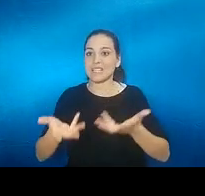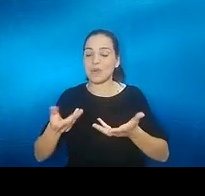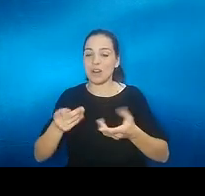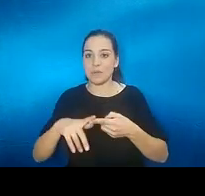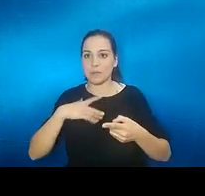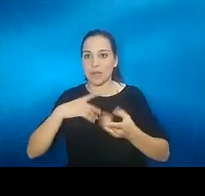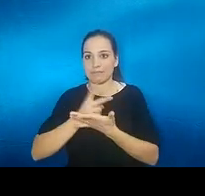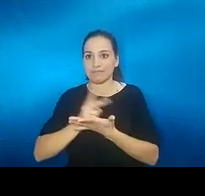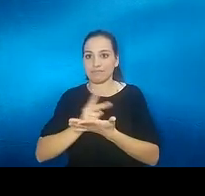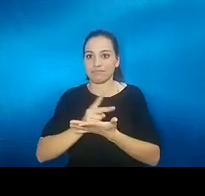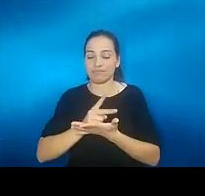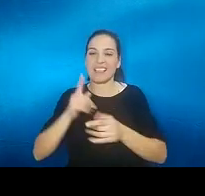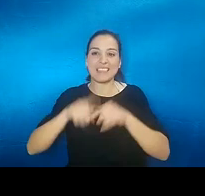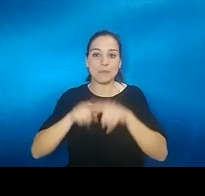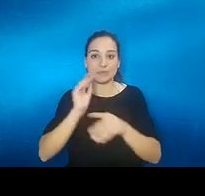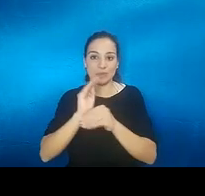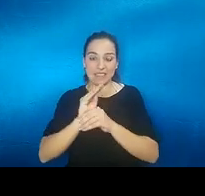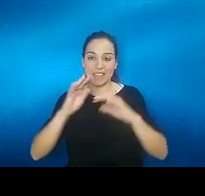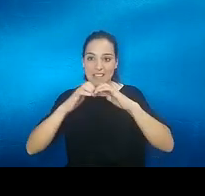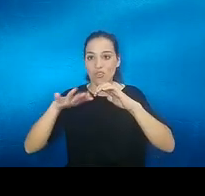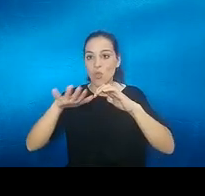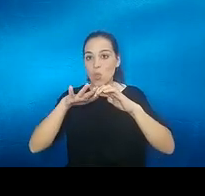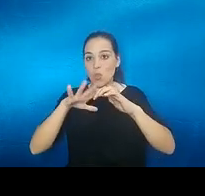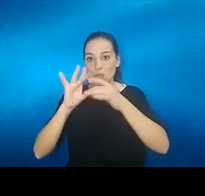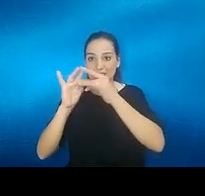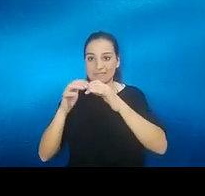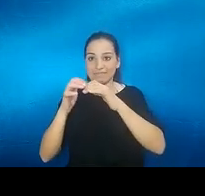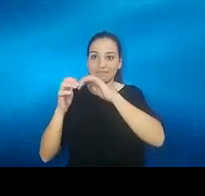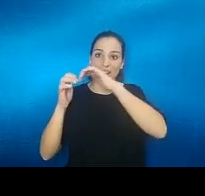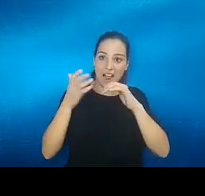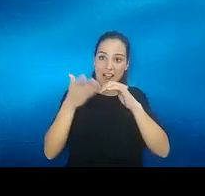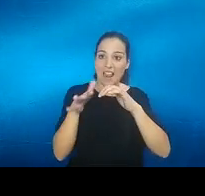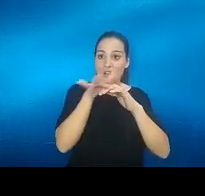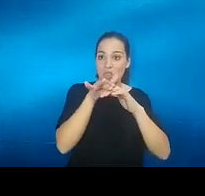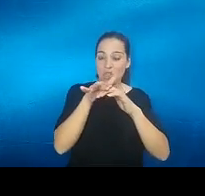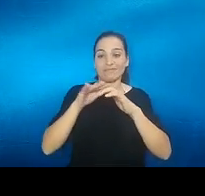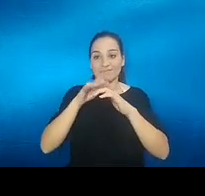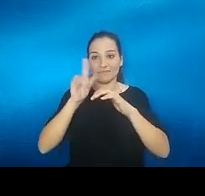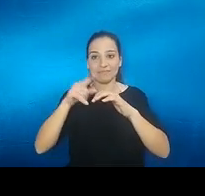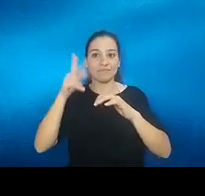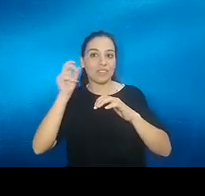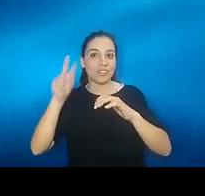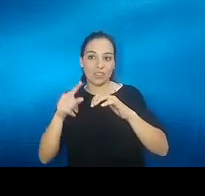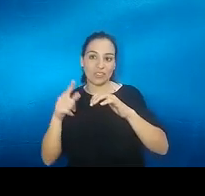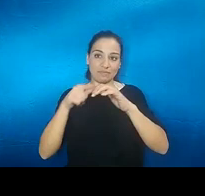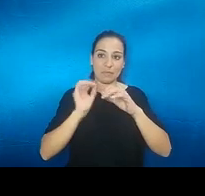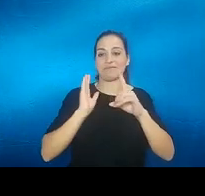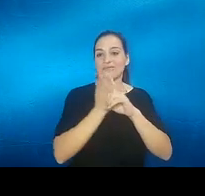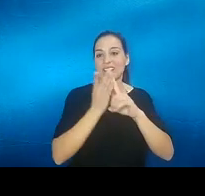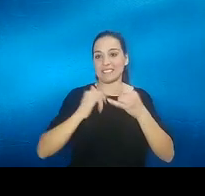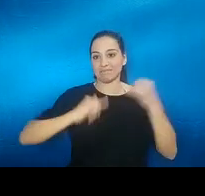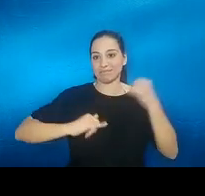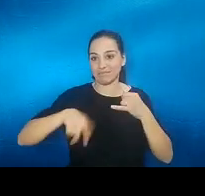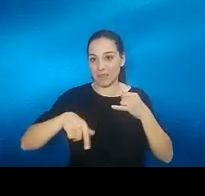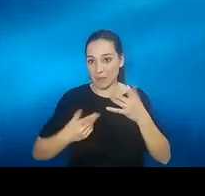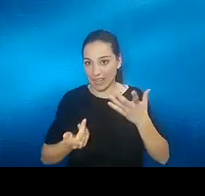te está estimulando la subyacente la de inmediatamente al lado que no tiene nada que ver con la audición pues esto seguramente pase lo mismo con el olfato